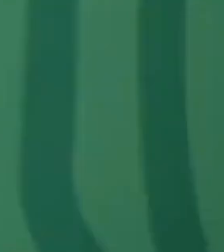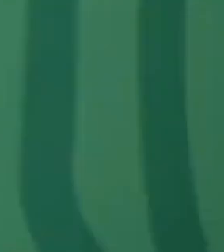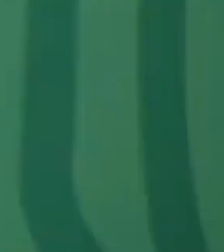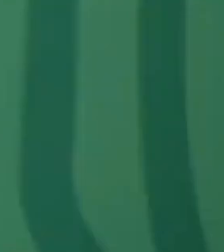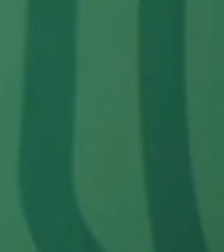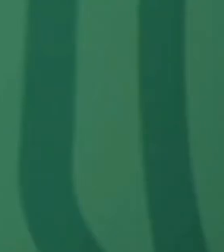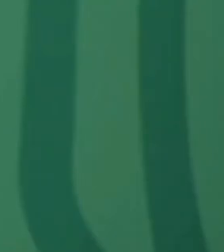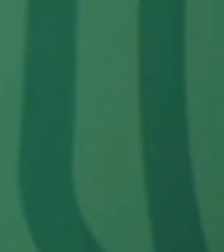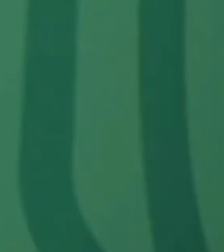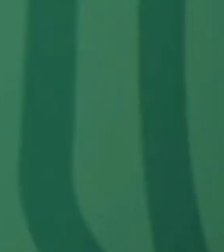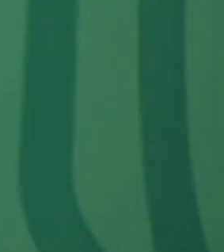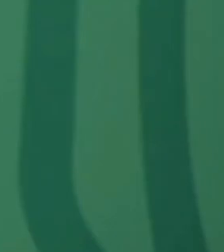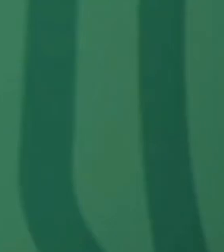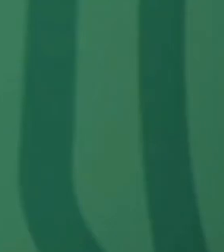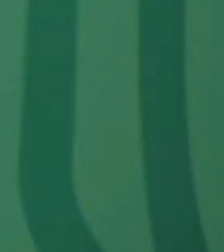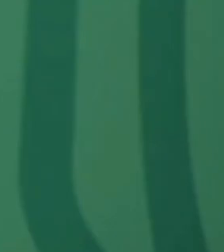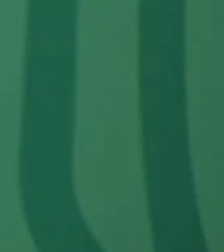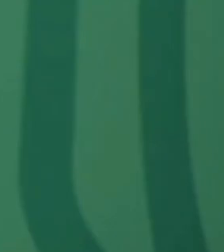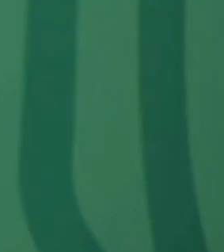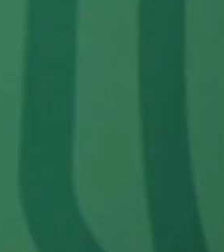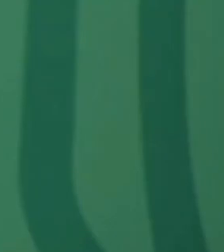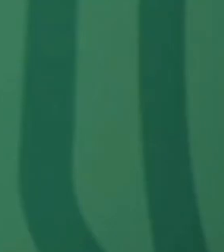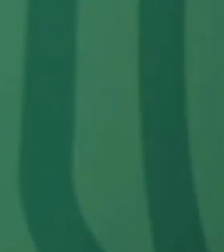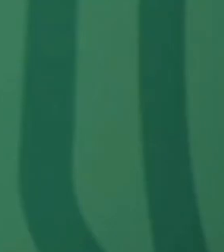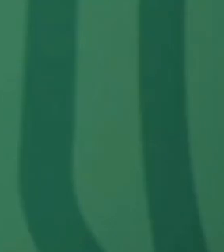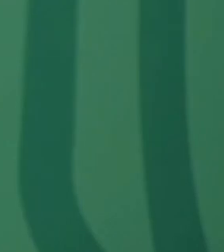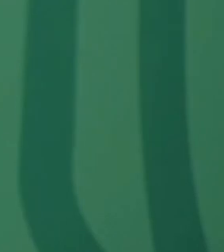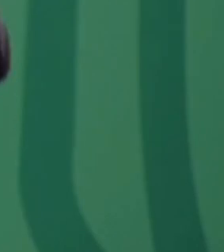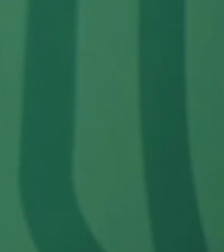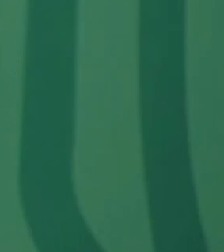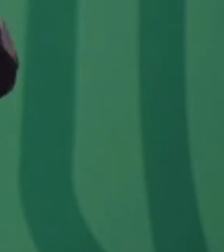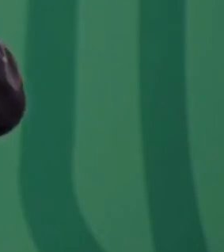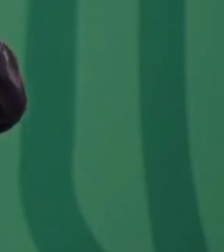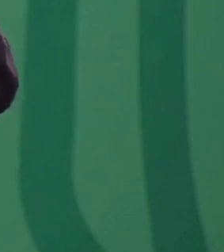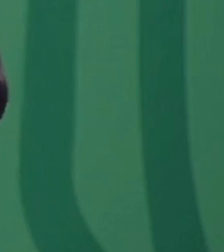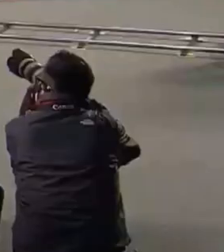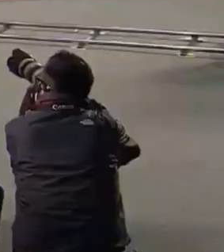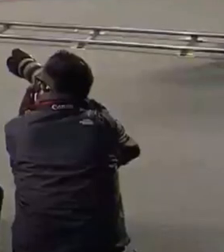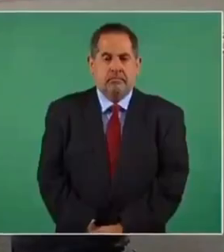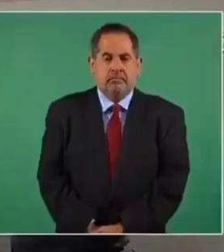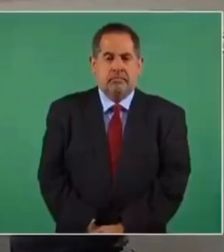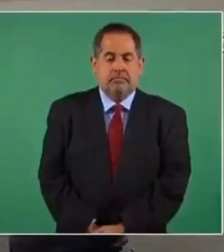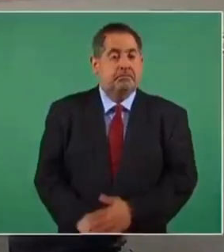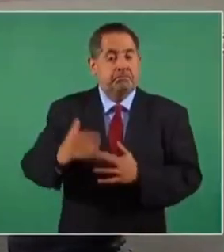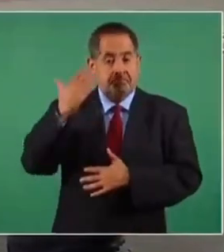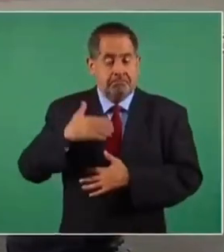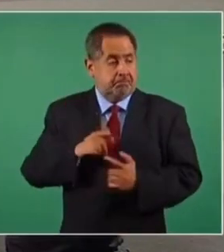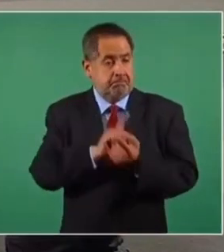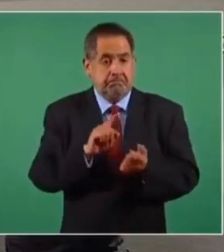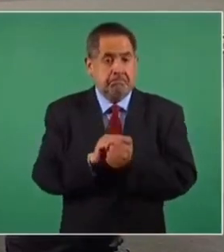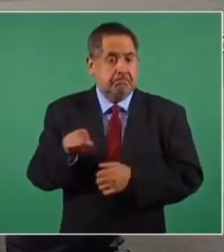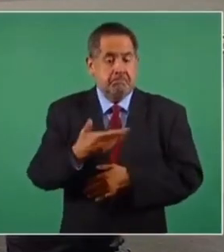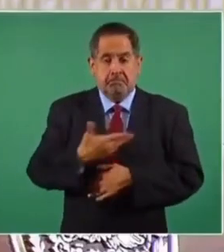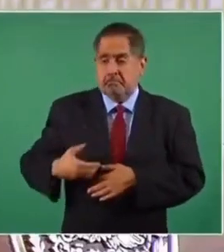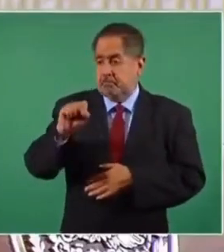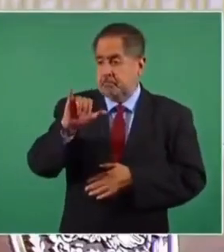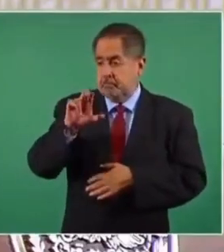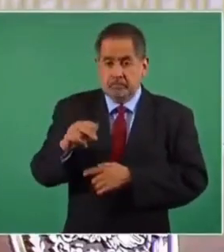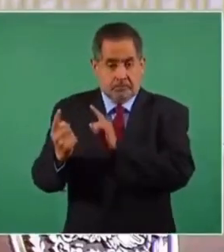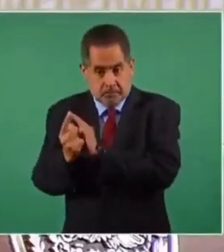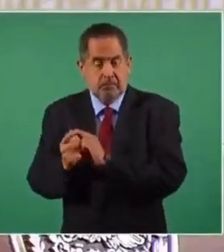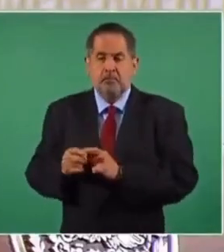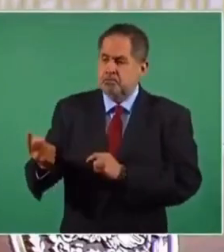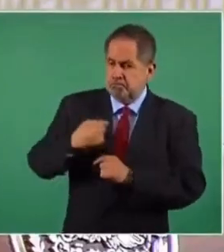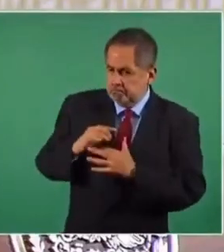hablar más del tema porque eso les corresponde resolverlos a ellos. Cuando me reuní con el presidente de la Suprema Corte y me explicó